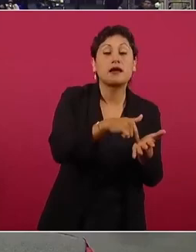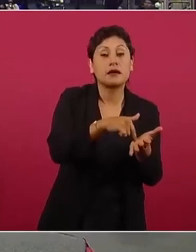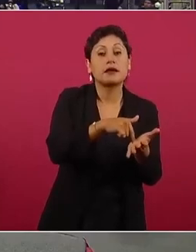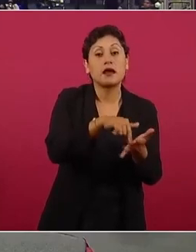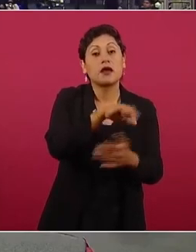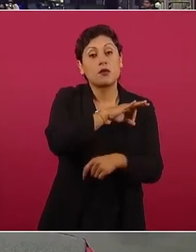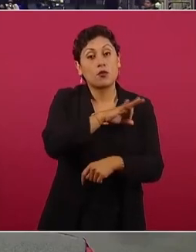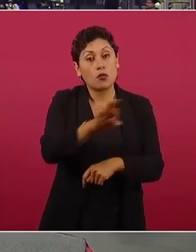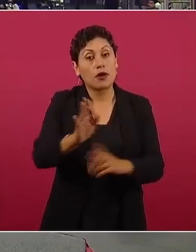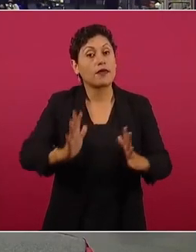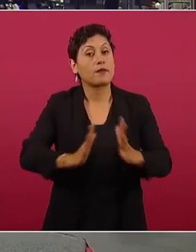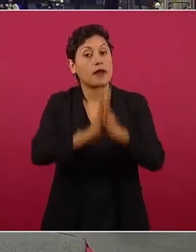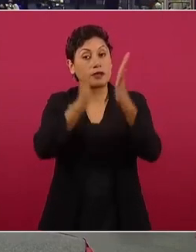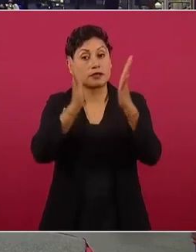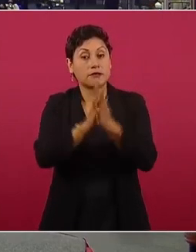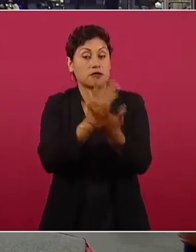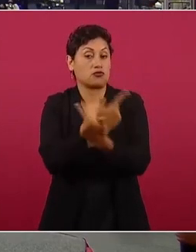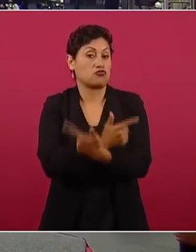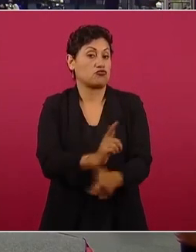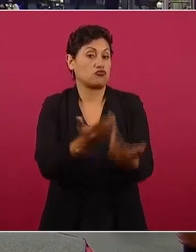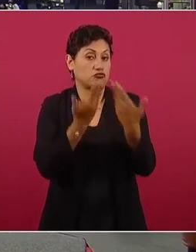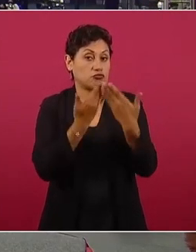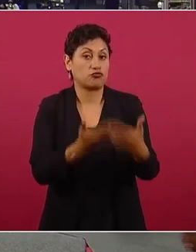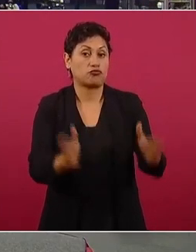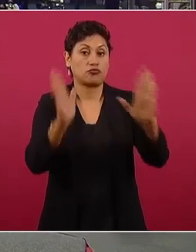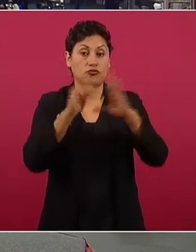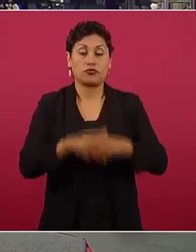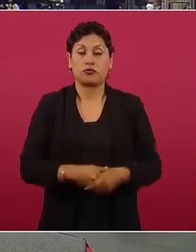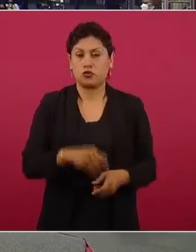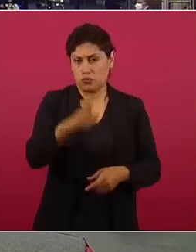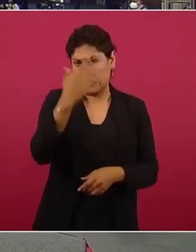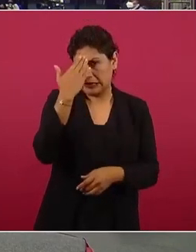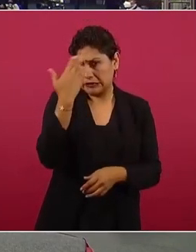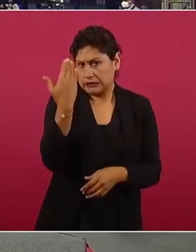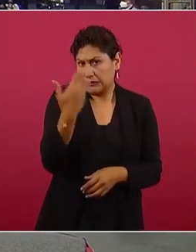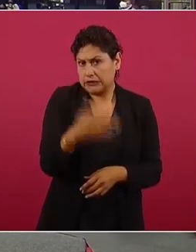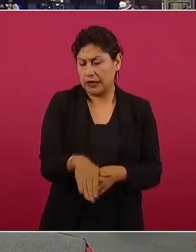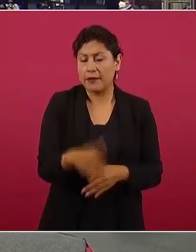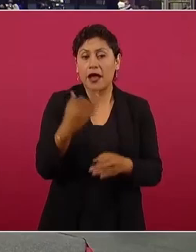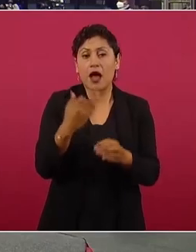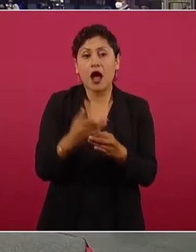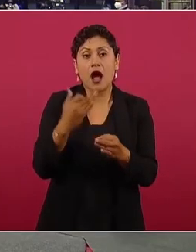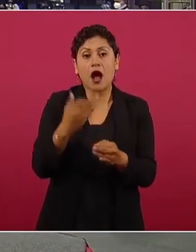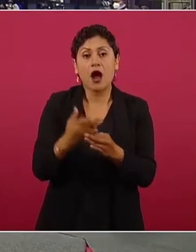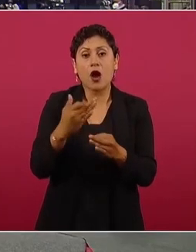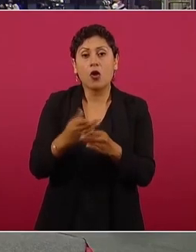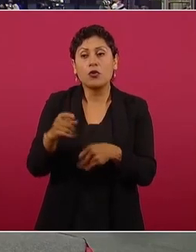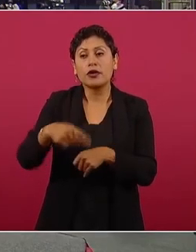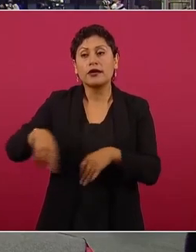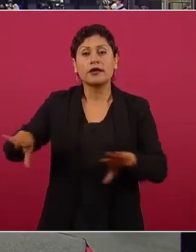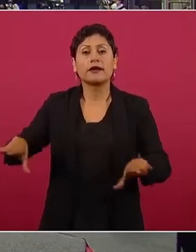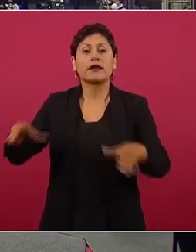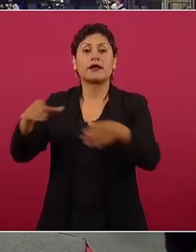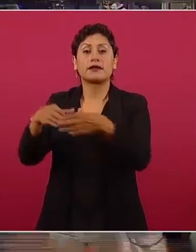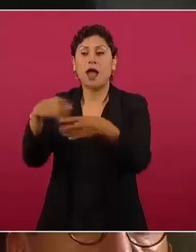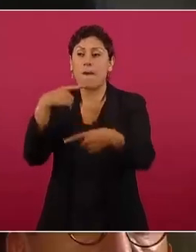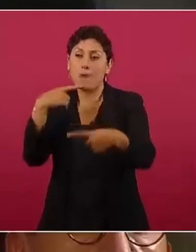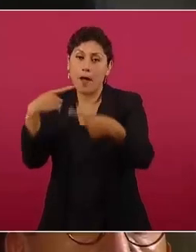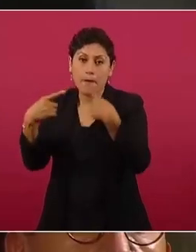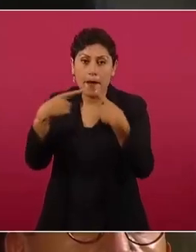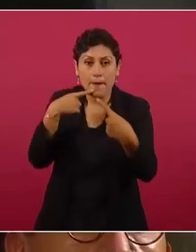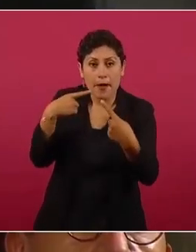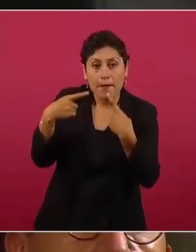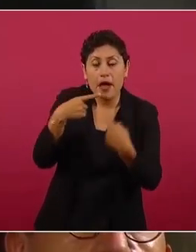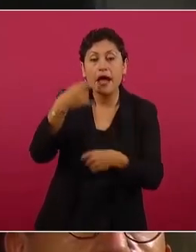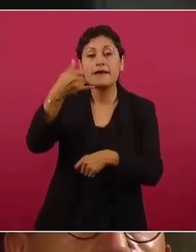abierta. Como usted sabe, se están llevando a cabo foros de Parlamento Abierto y asambleas